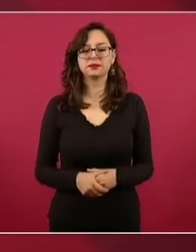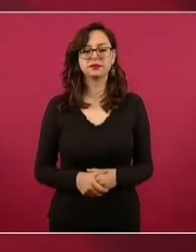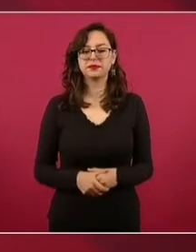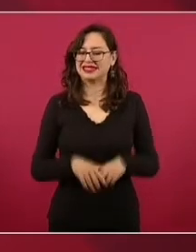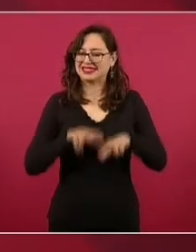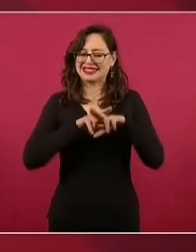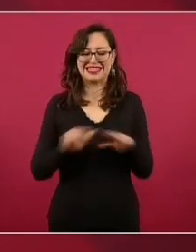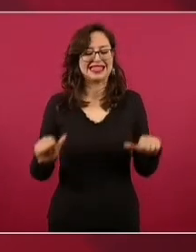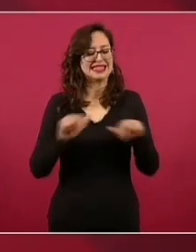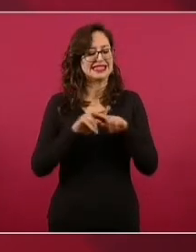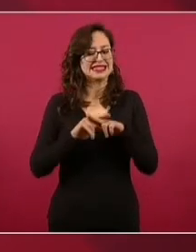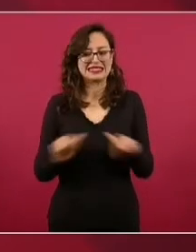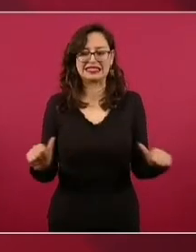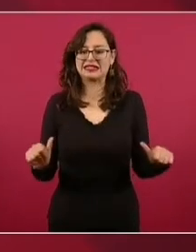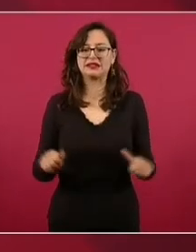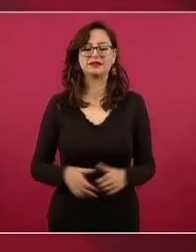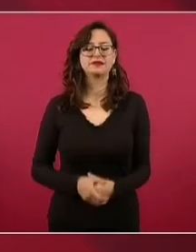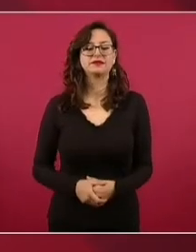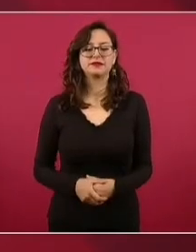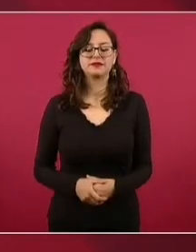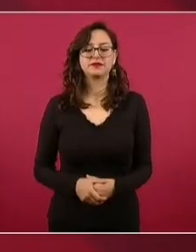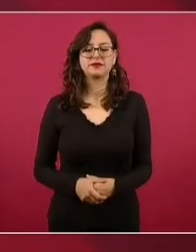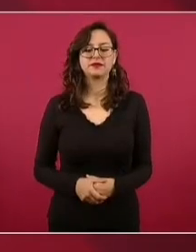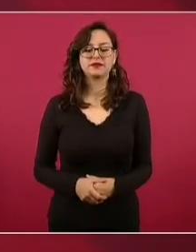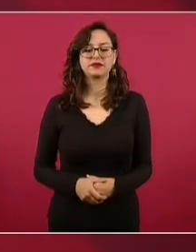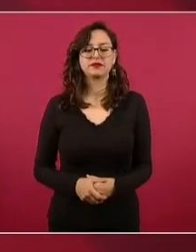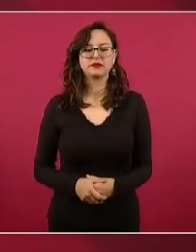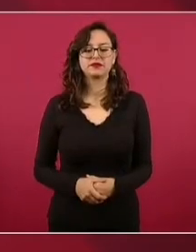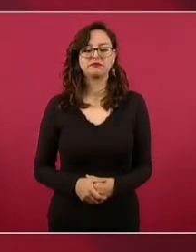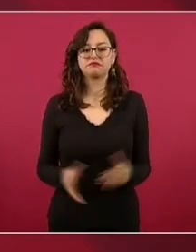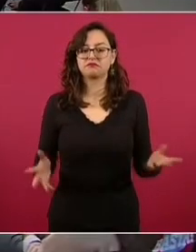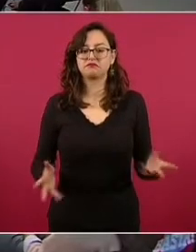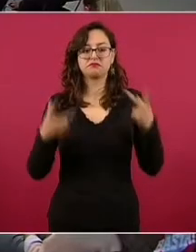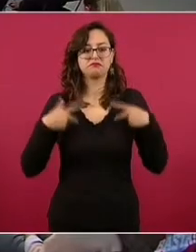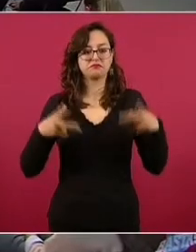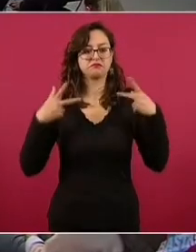absolutamente, y vamos a proteger a todos.